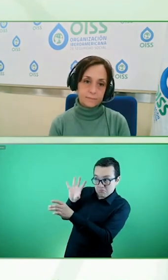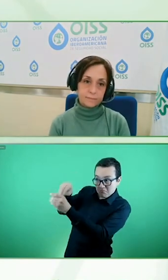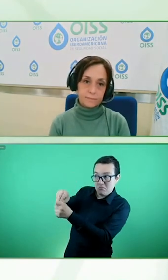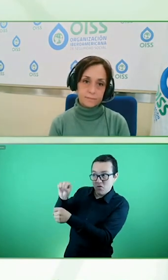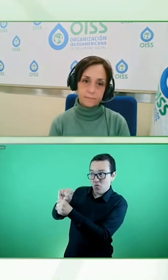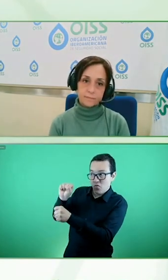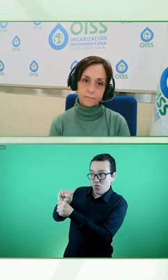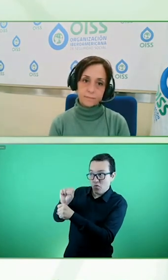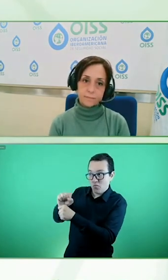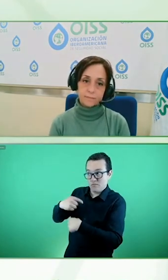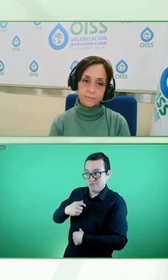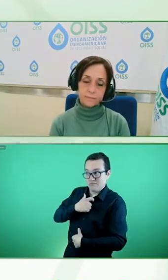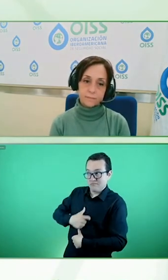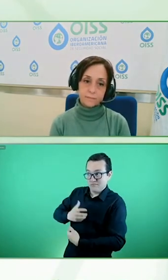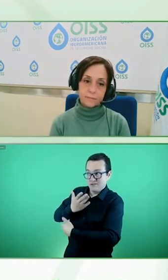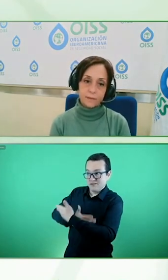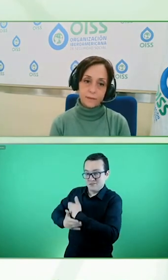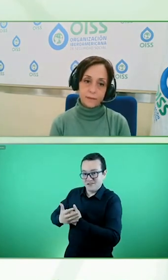internamente.